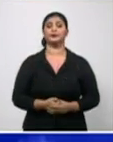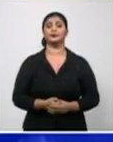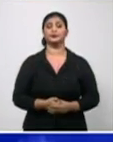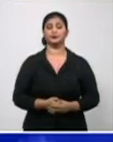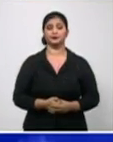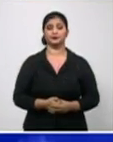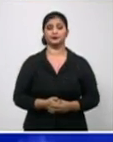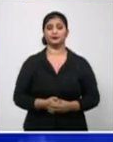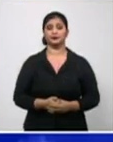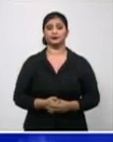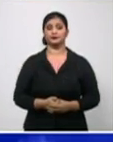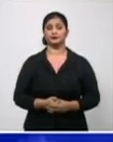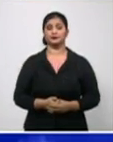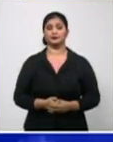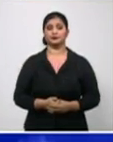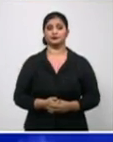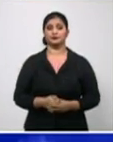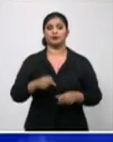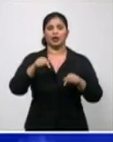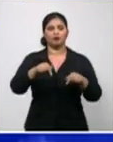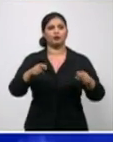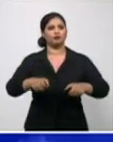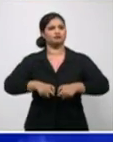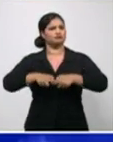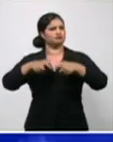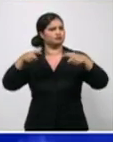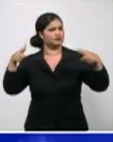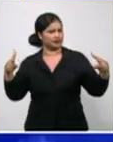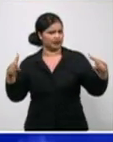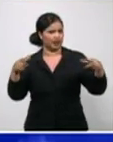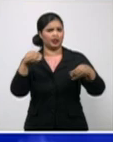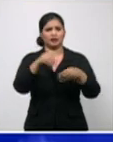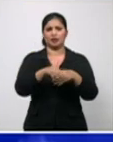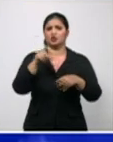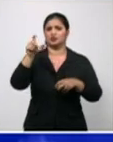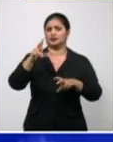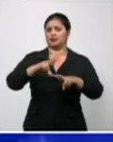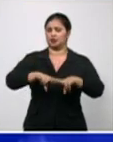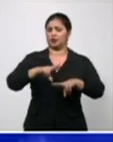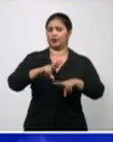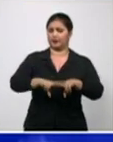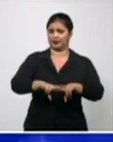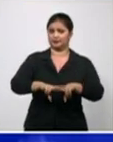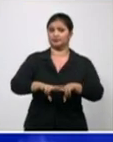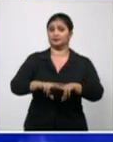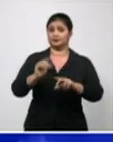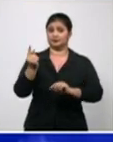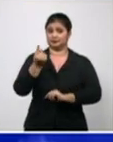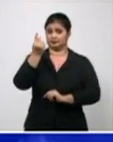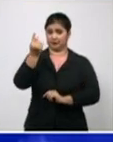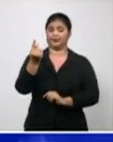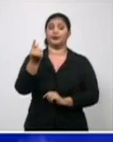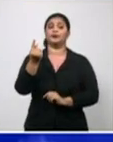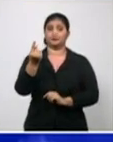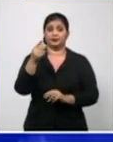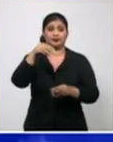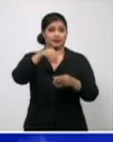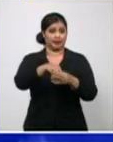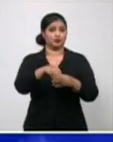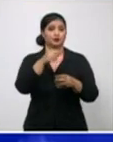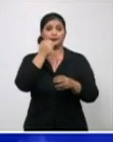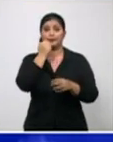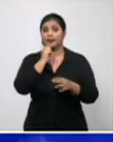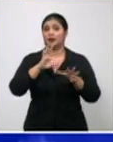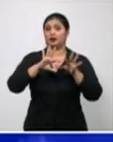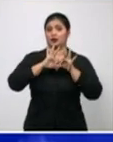que es una población elevada sin embargo ya se posiciona en la tasa más elevada del